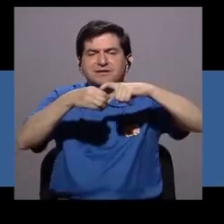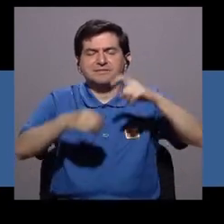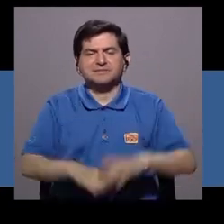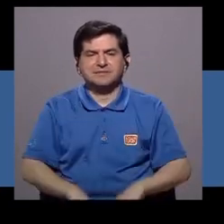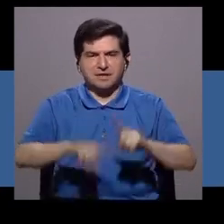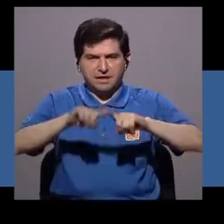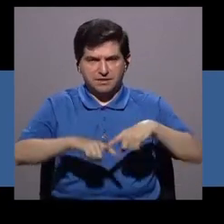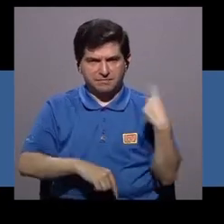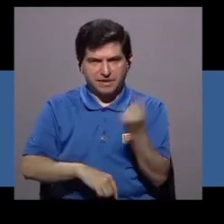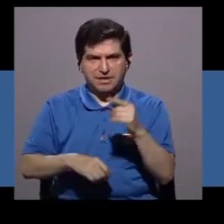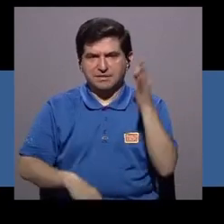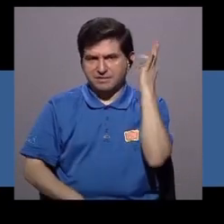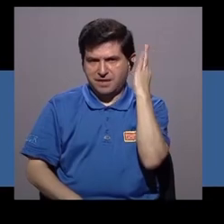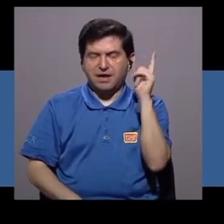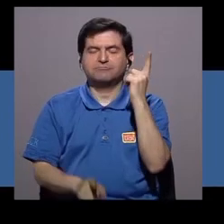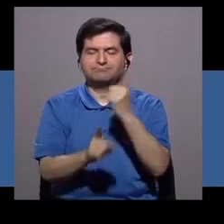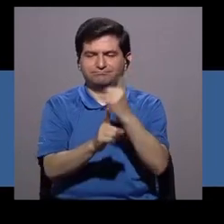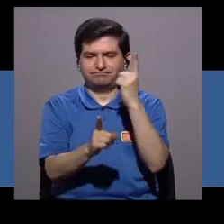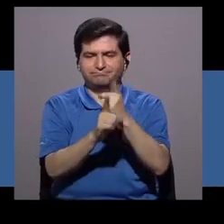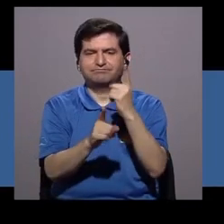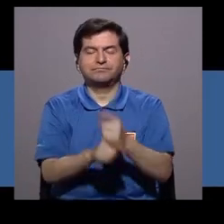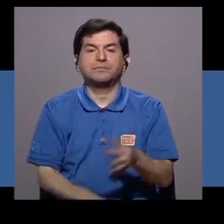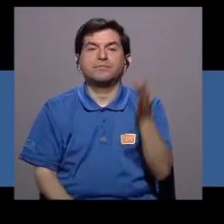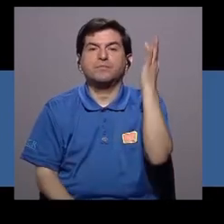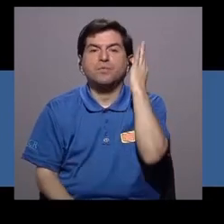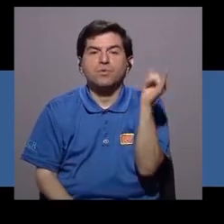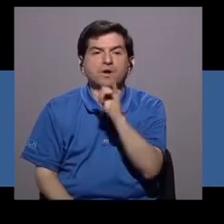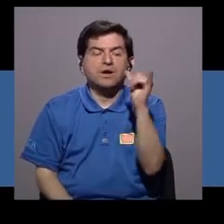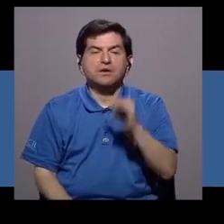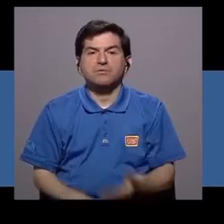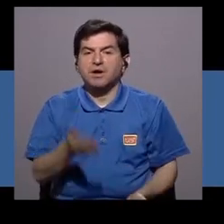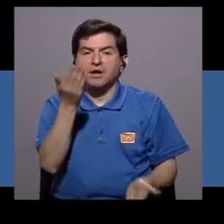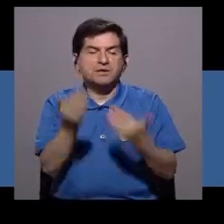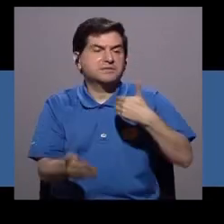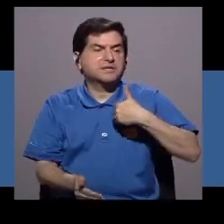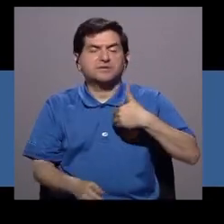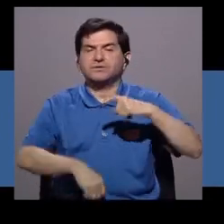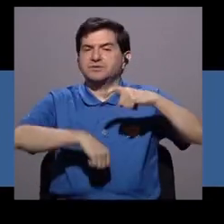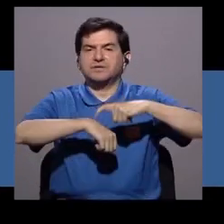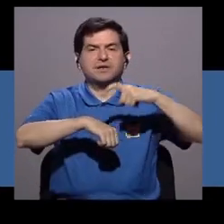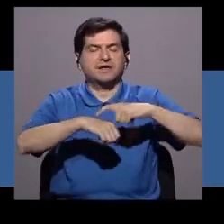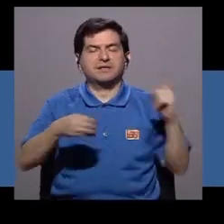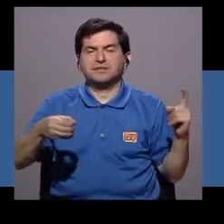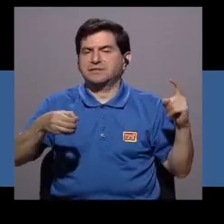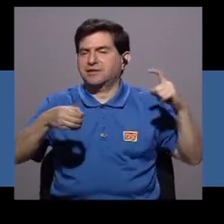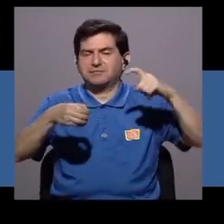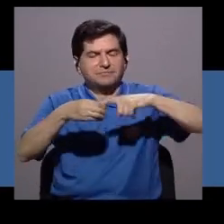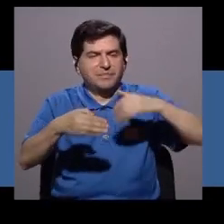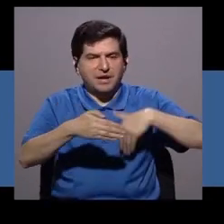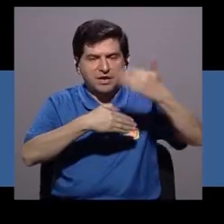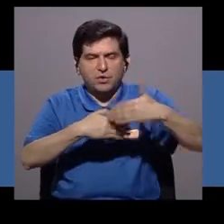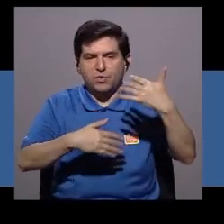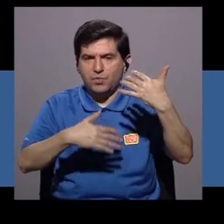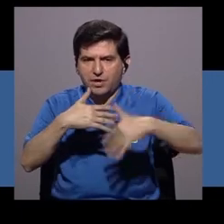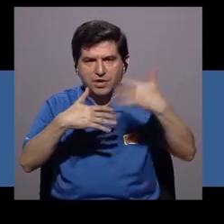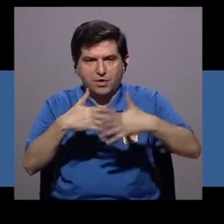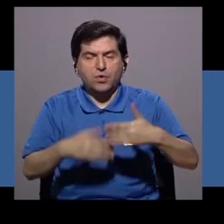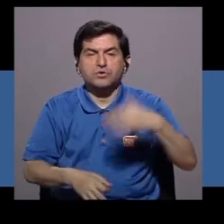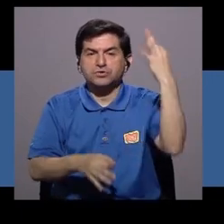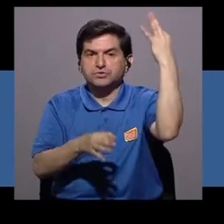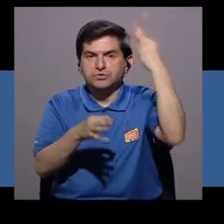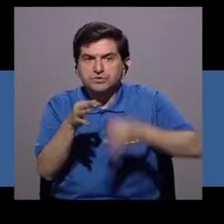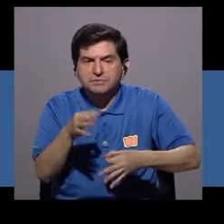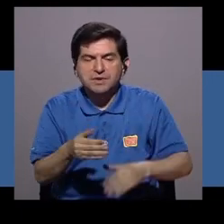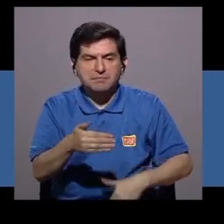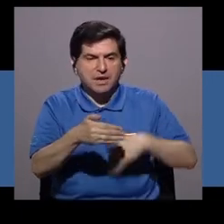mujer, y además que hay mujeres que ni siquiera tienen la etapa de infertilidad después de la menstruación, simplemente después de la menstruación